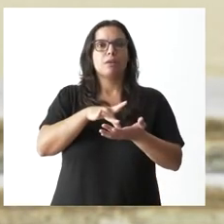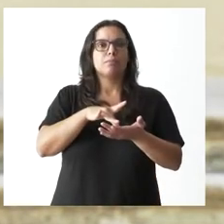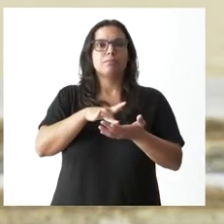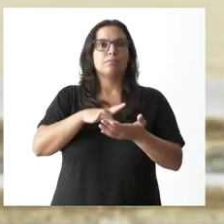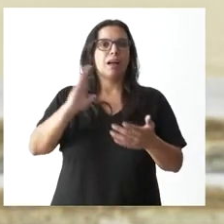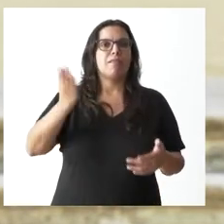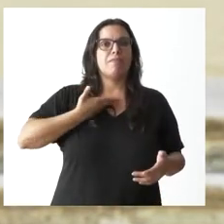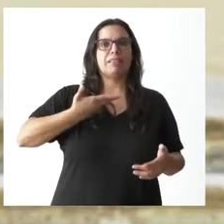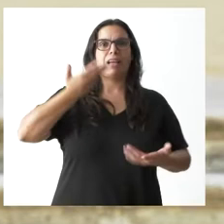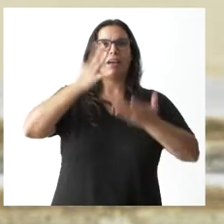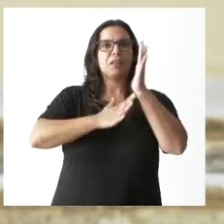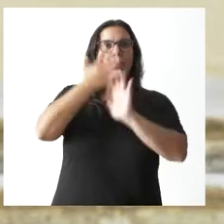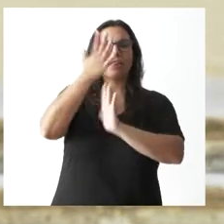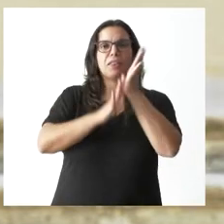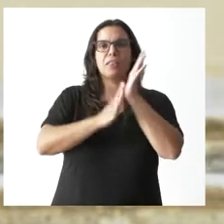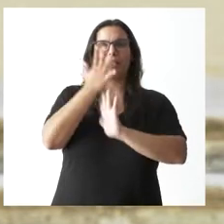los incendios,